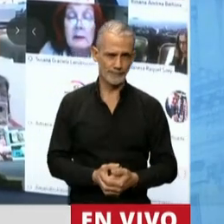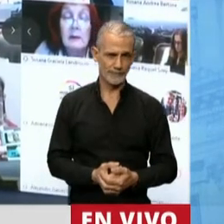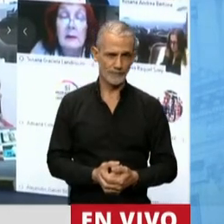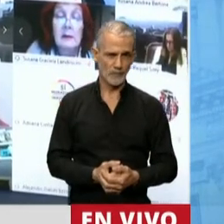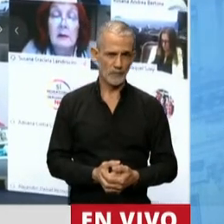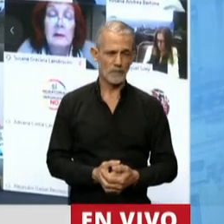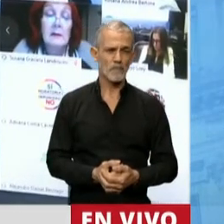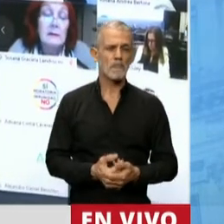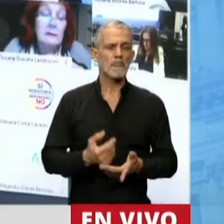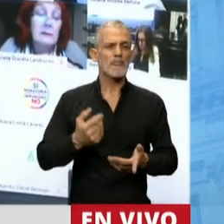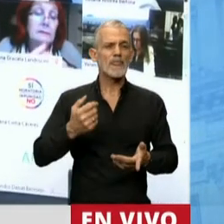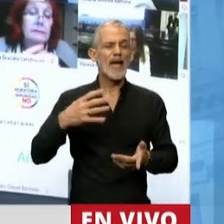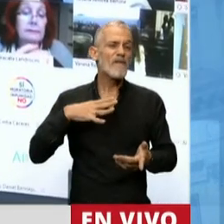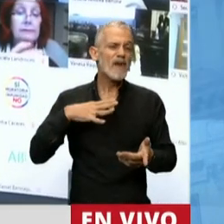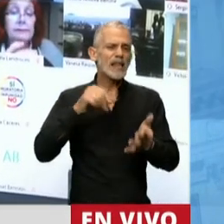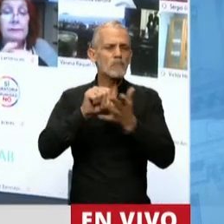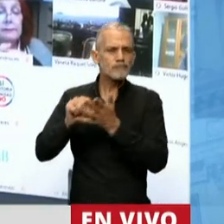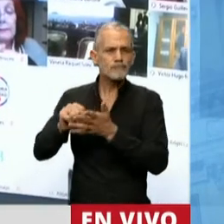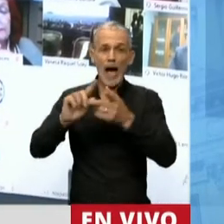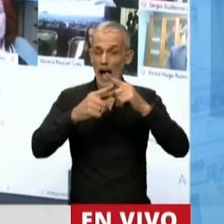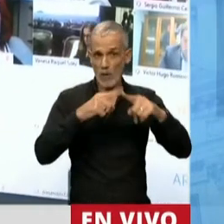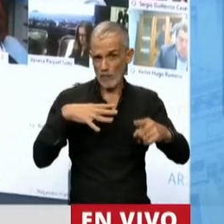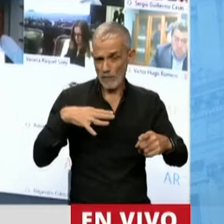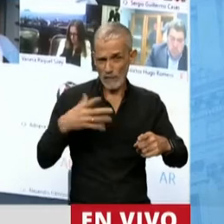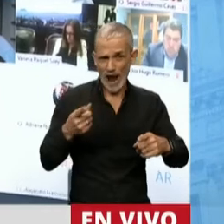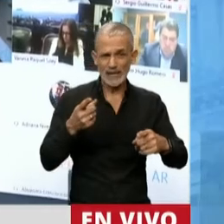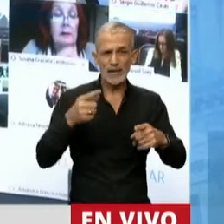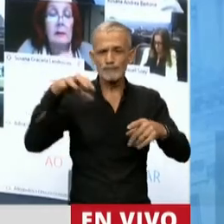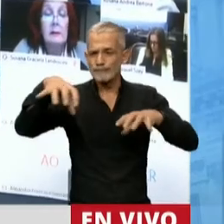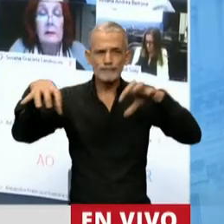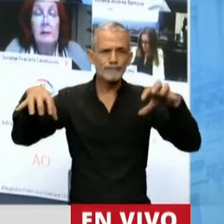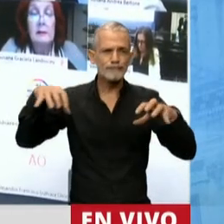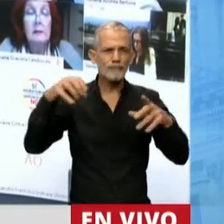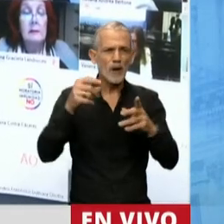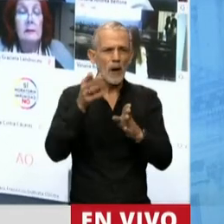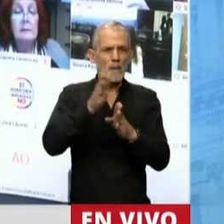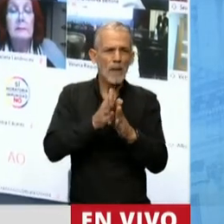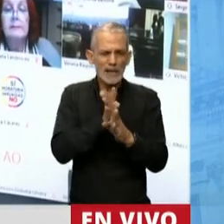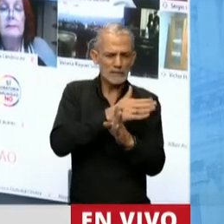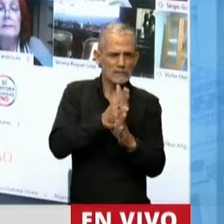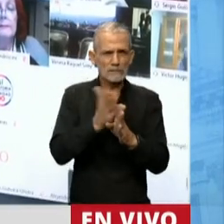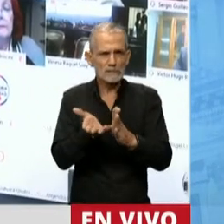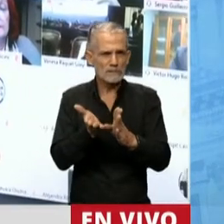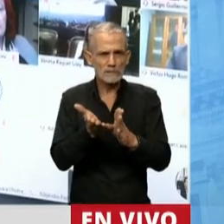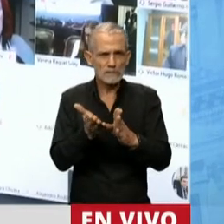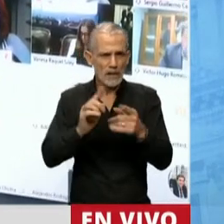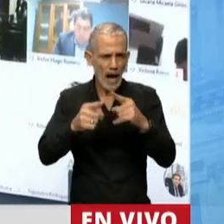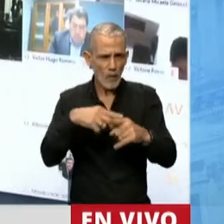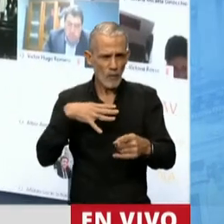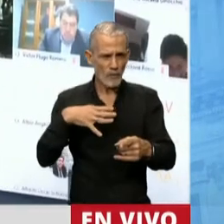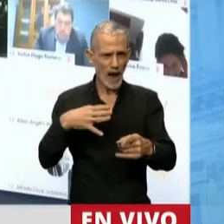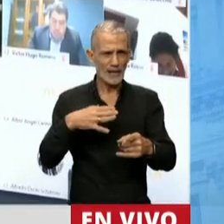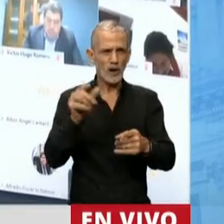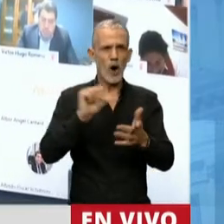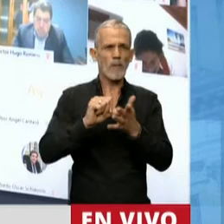hayan podido ponerse de acuerdo con las autoridades sanitarias de los países y mitros, que no le estoy diciendo de los países